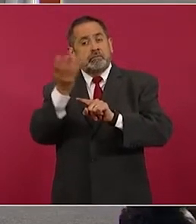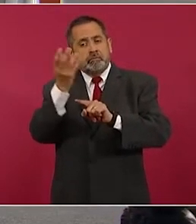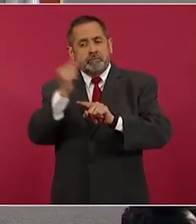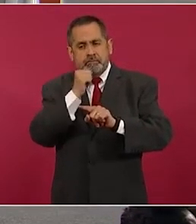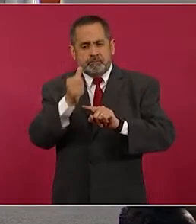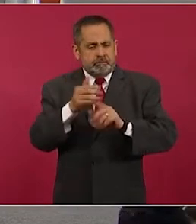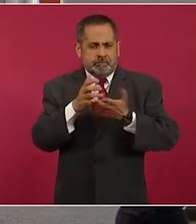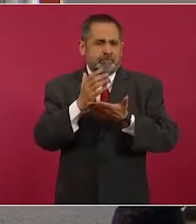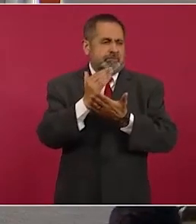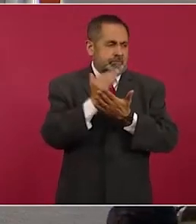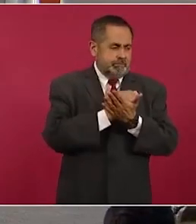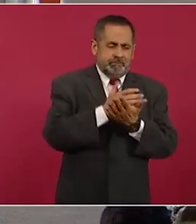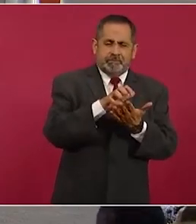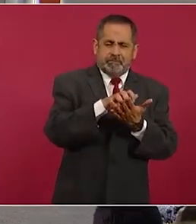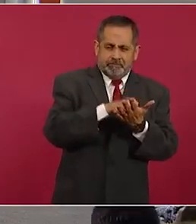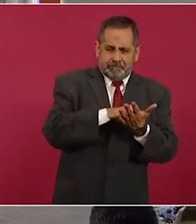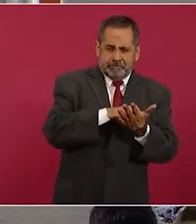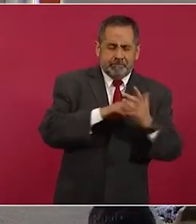gases